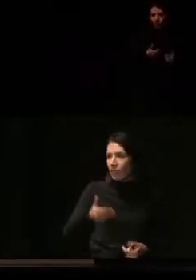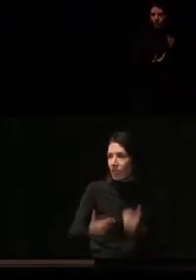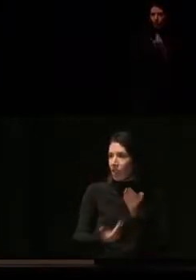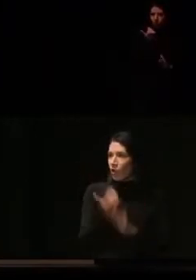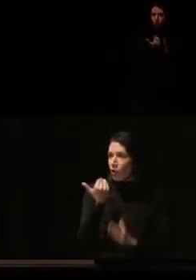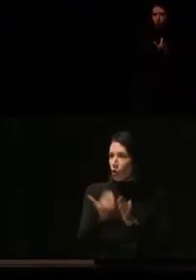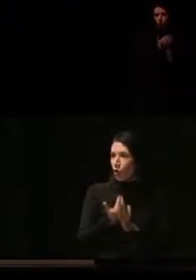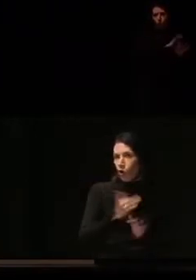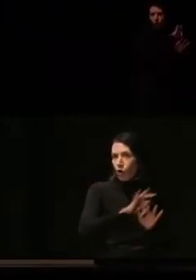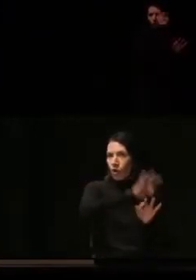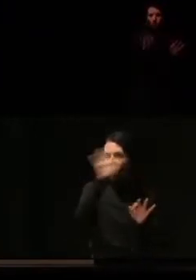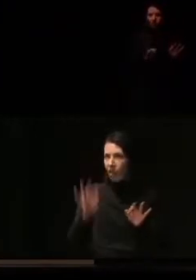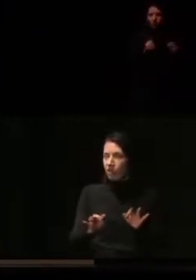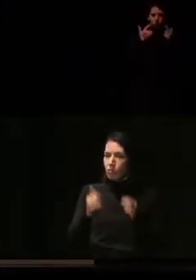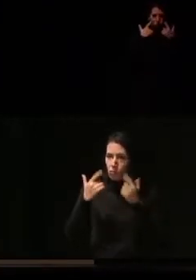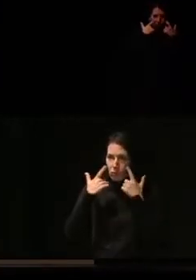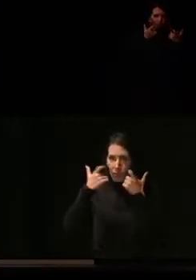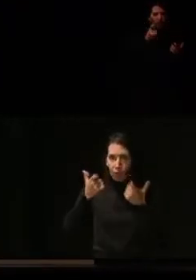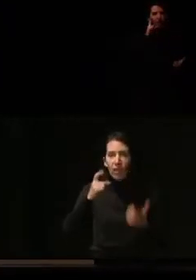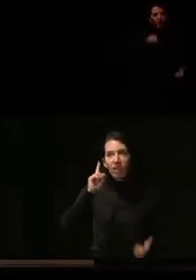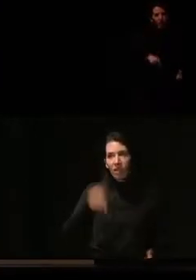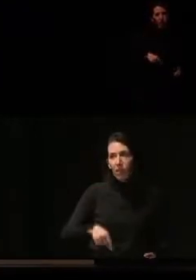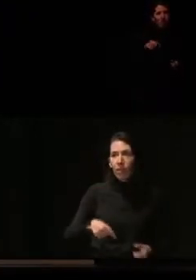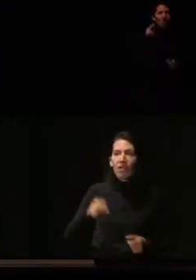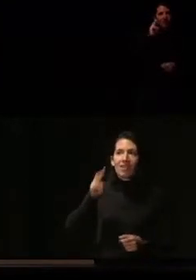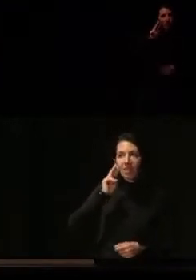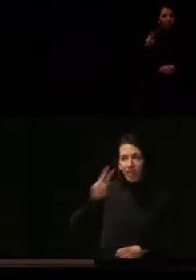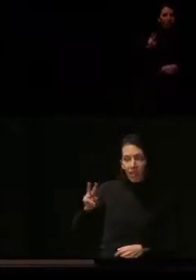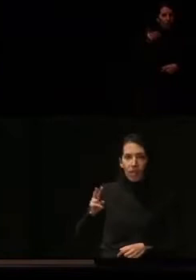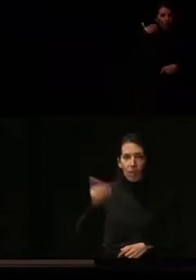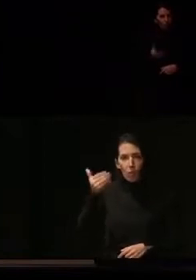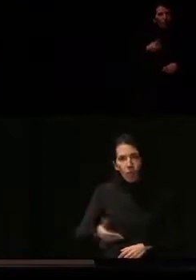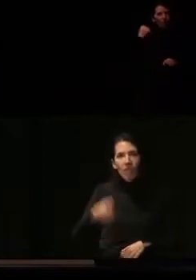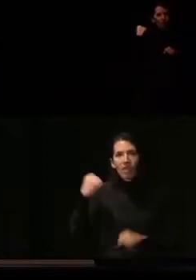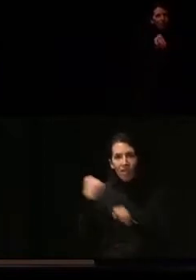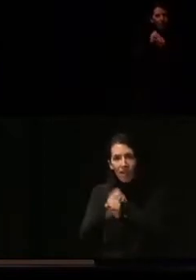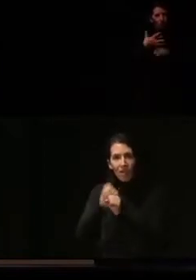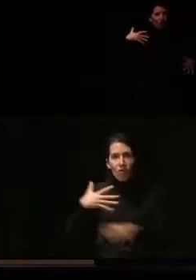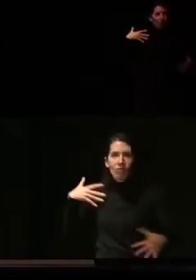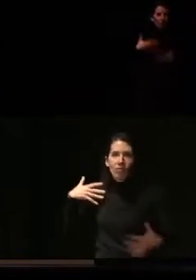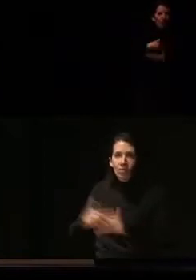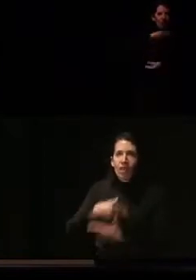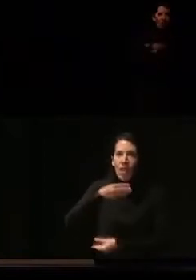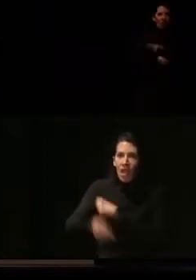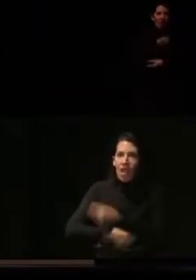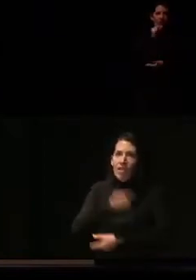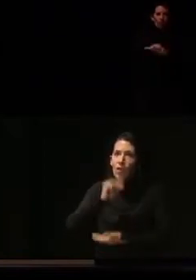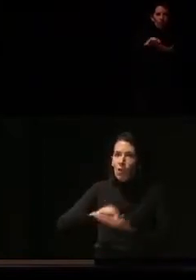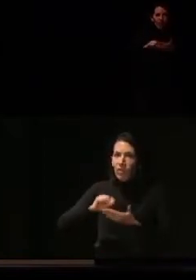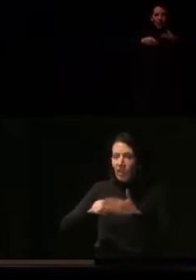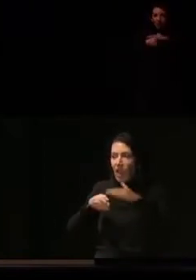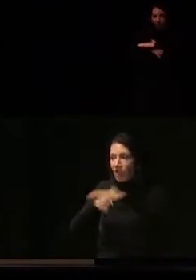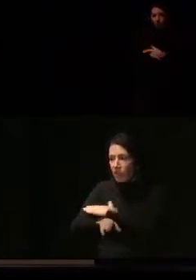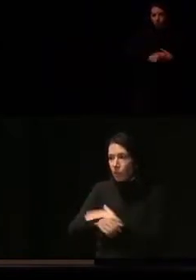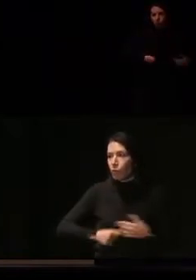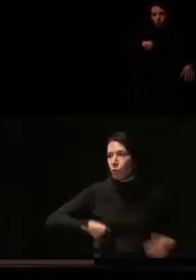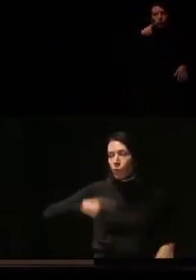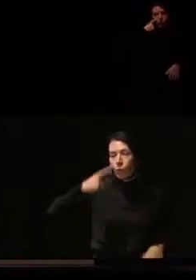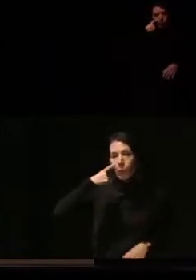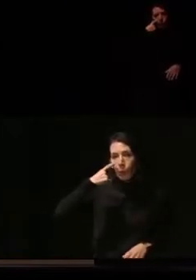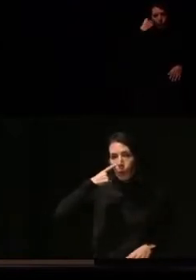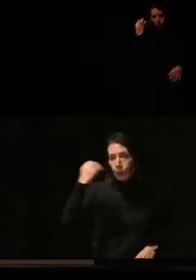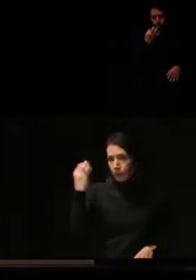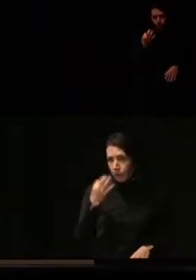jornadas y se ve lo importante y el trabajo que está haciendo la Oficina de Accesibilidad. Fundamentalmente,